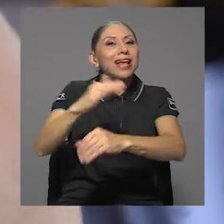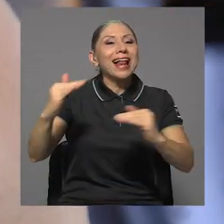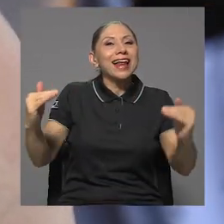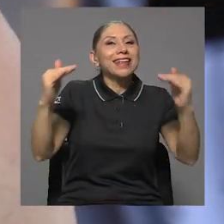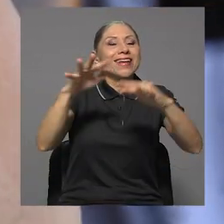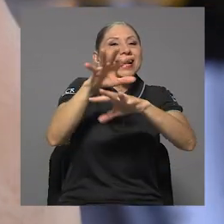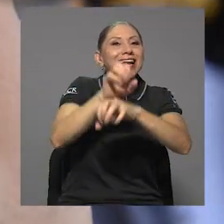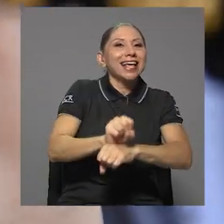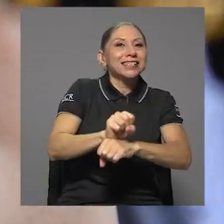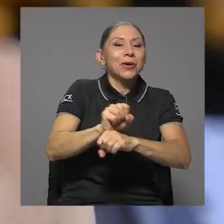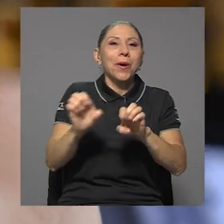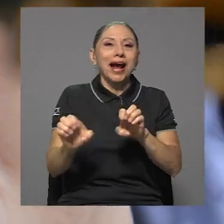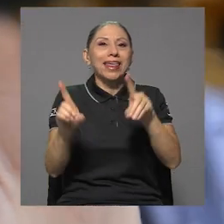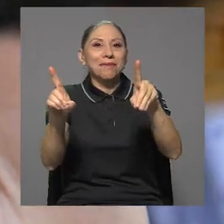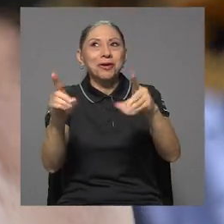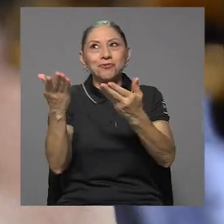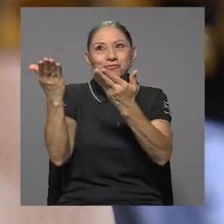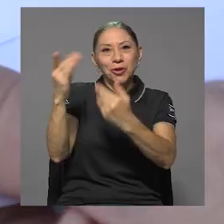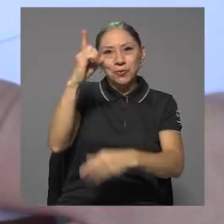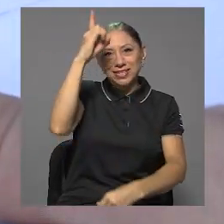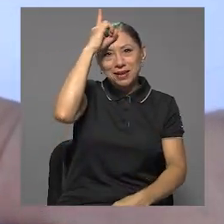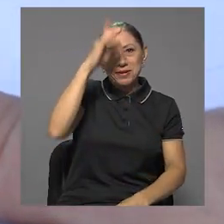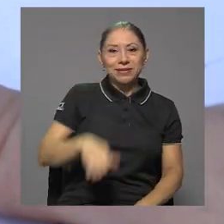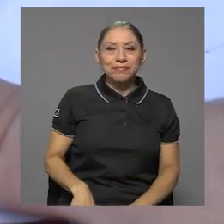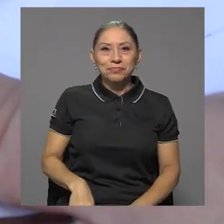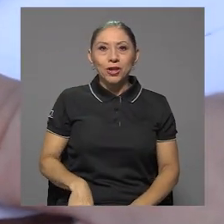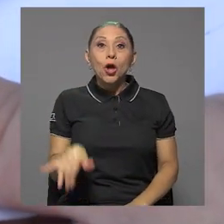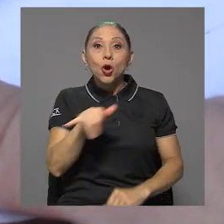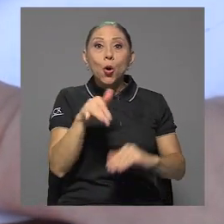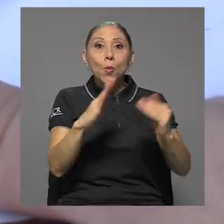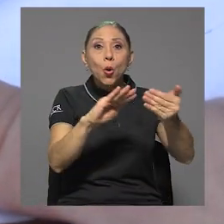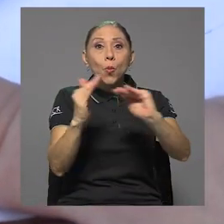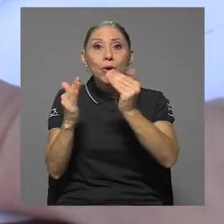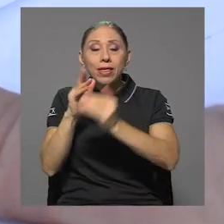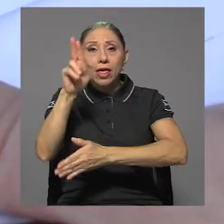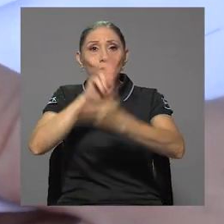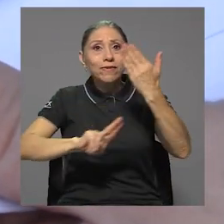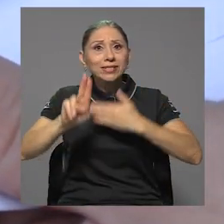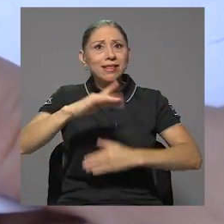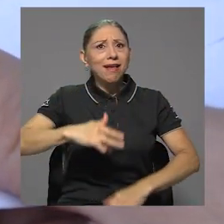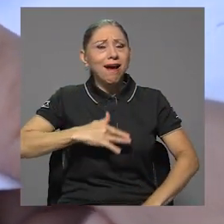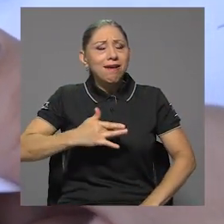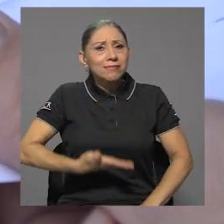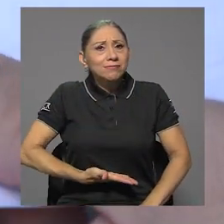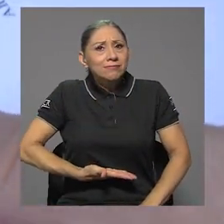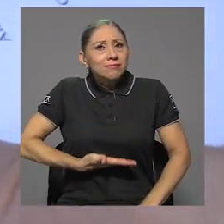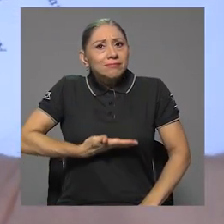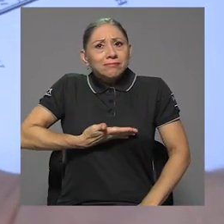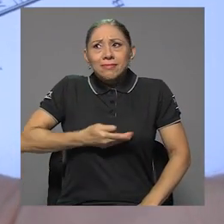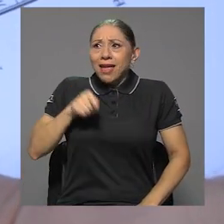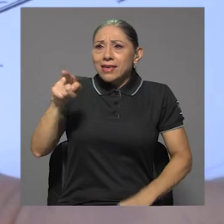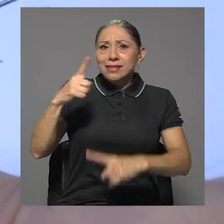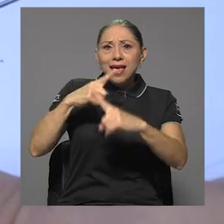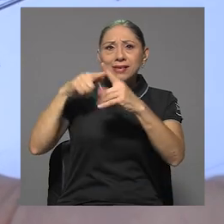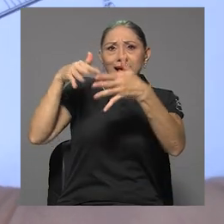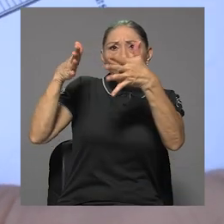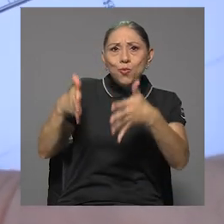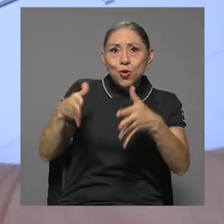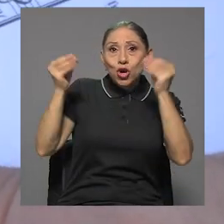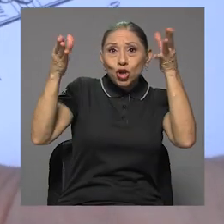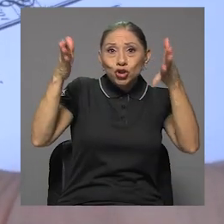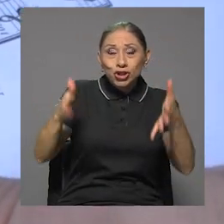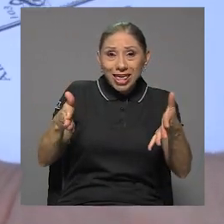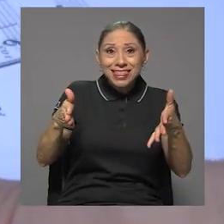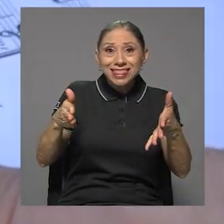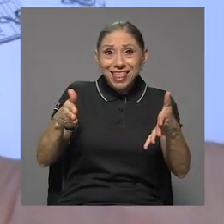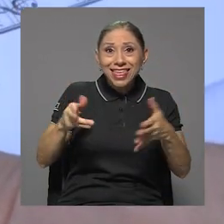clásico, a nivel académico, como lo es Alemania. Como comunidad universitaria, nos enorgullece el logro de este exalumno